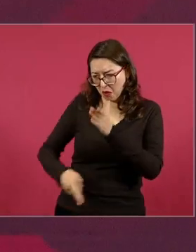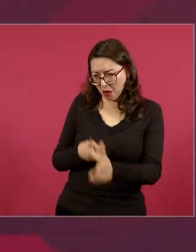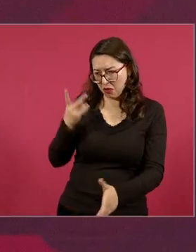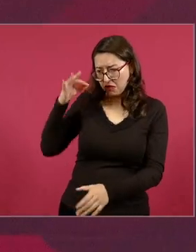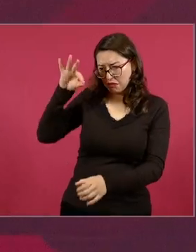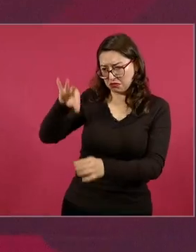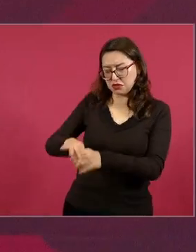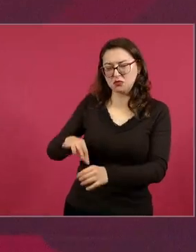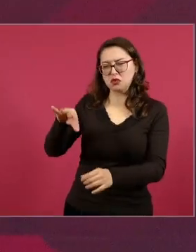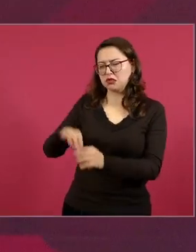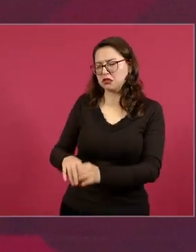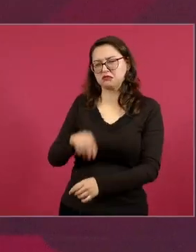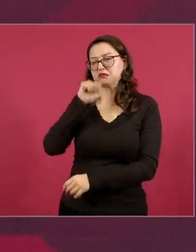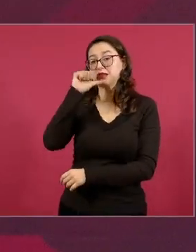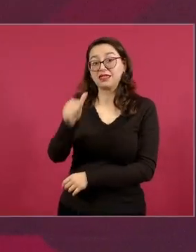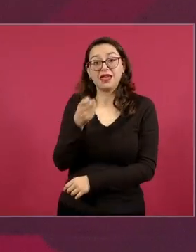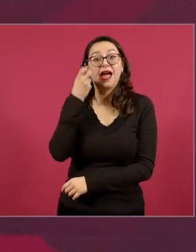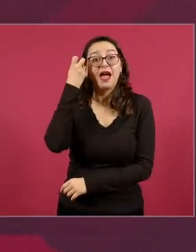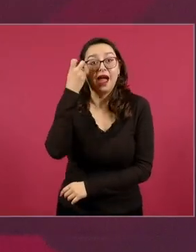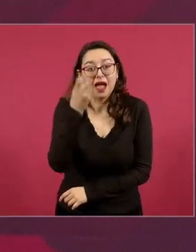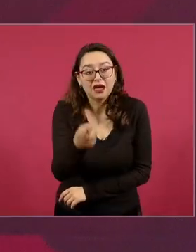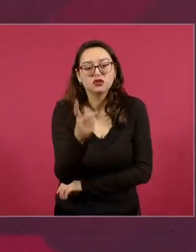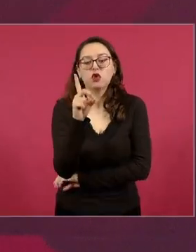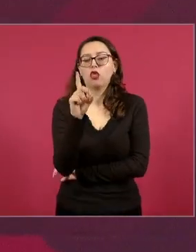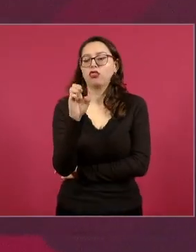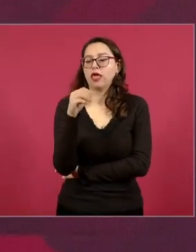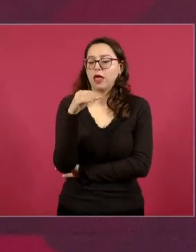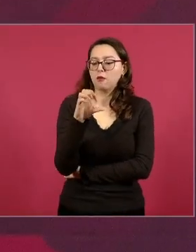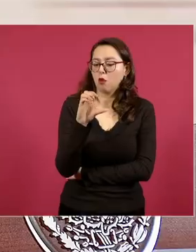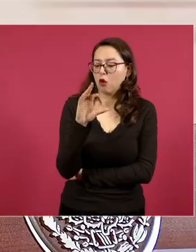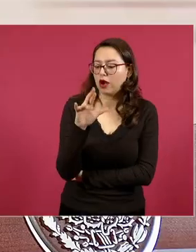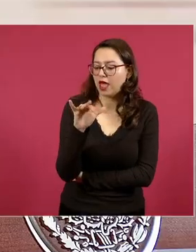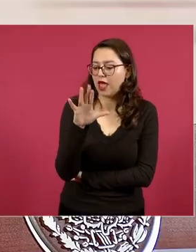hacer la vida pública cada vez más pública